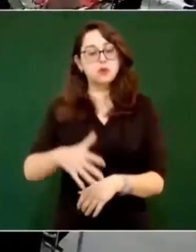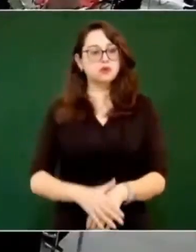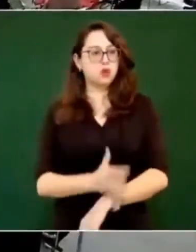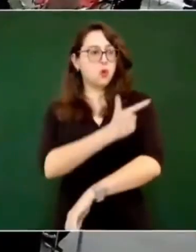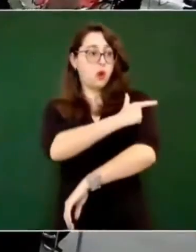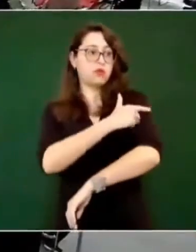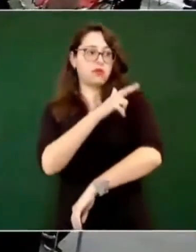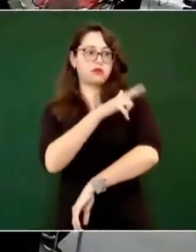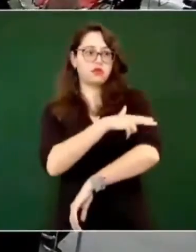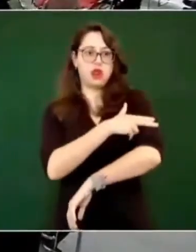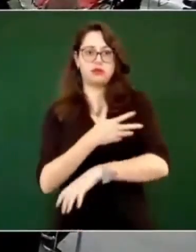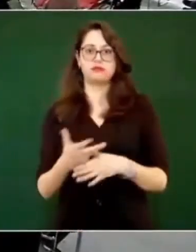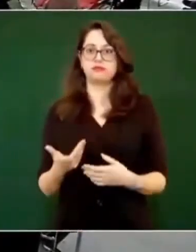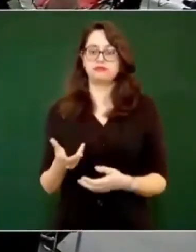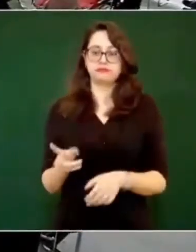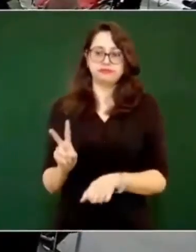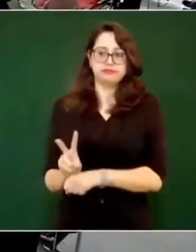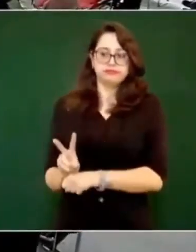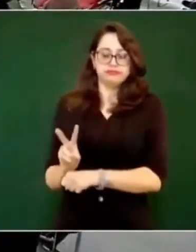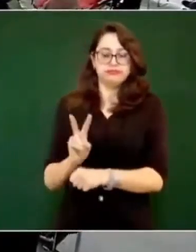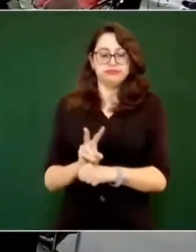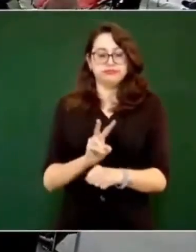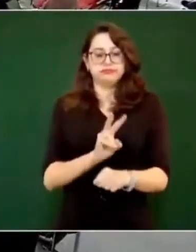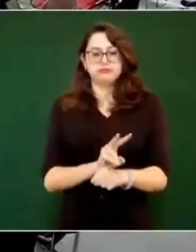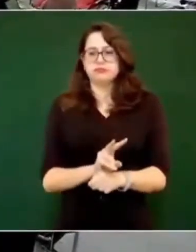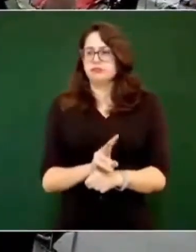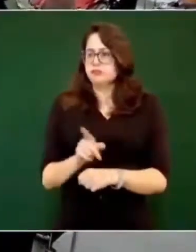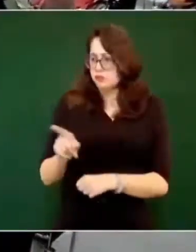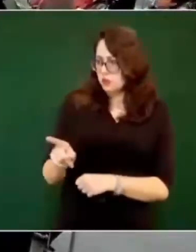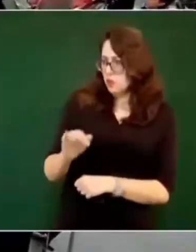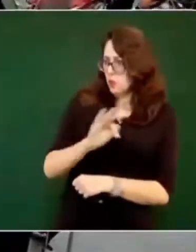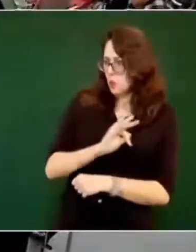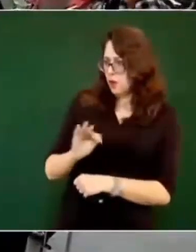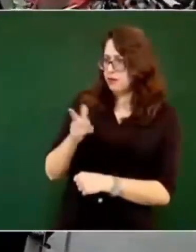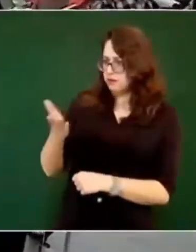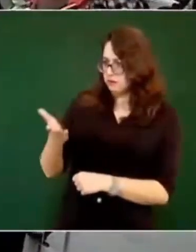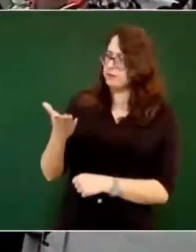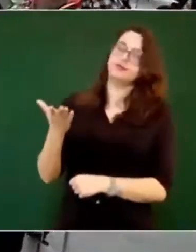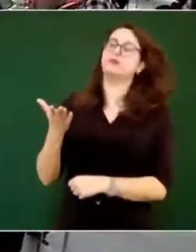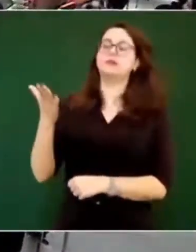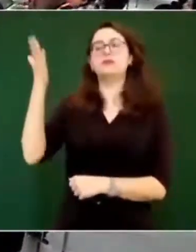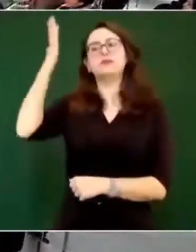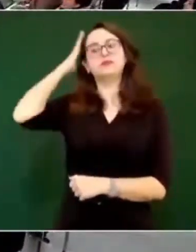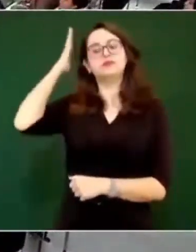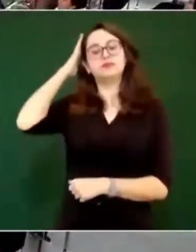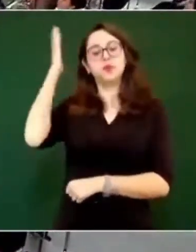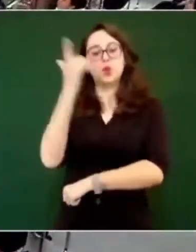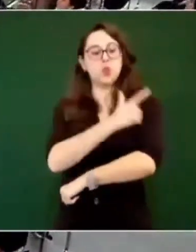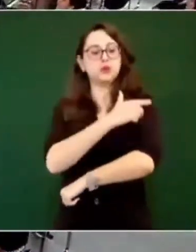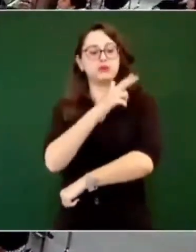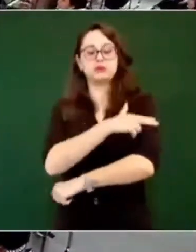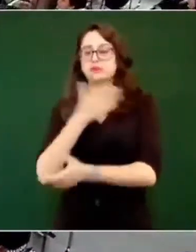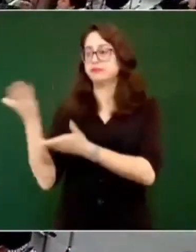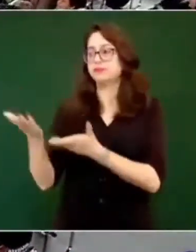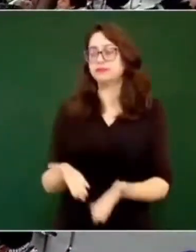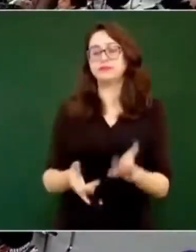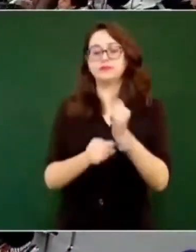el comandante de la Guardia Nacional, nos informe